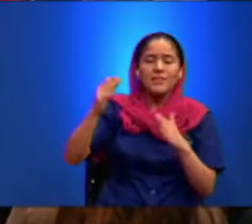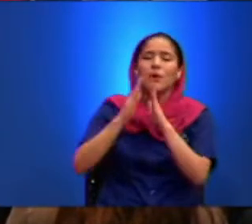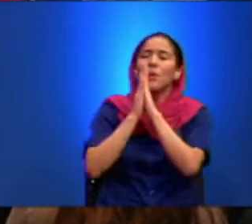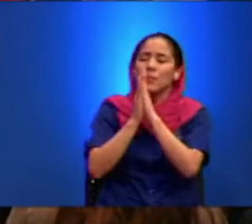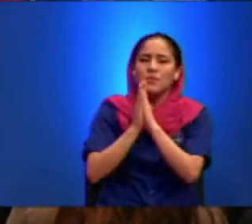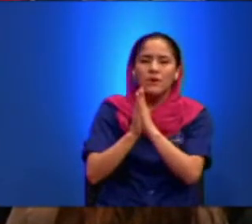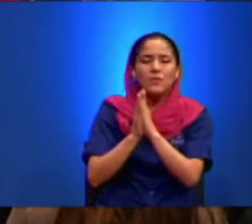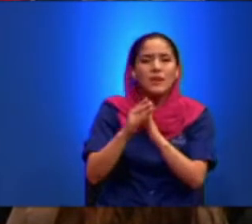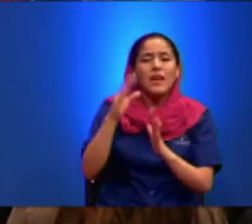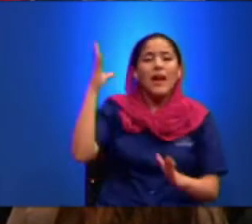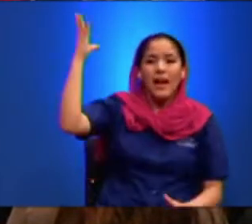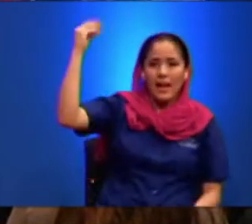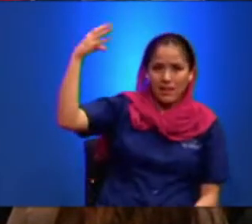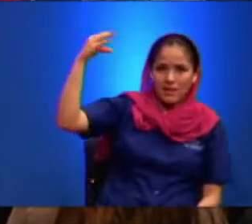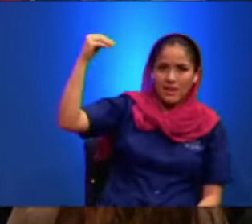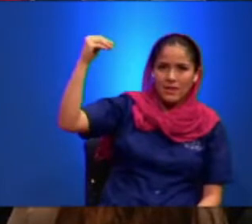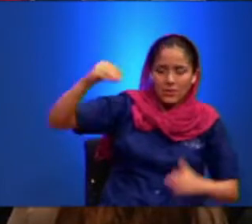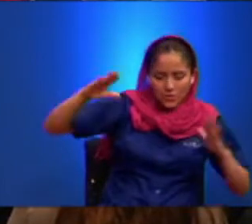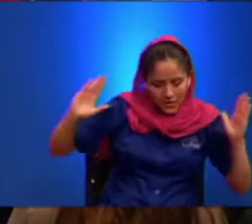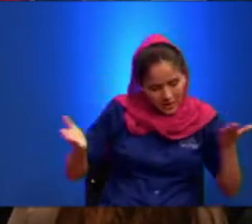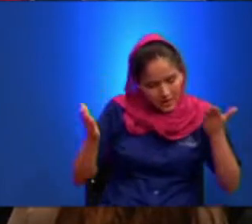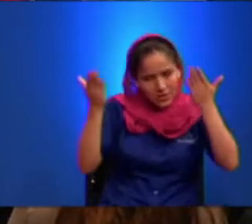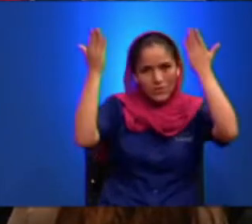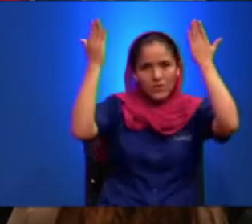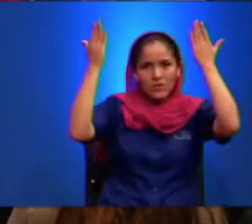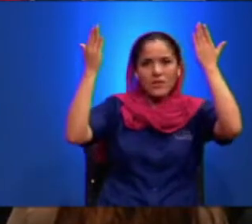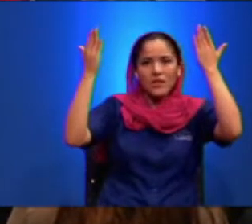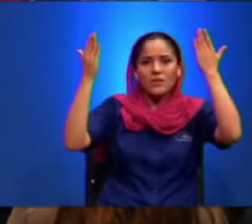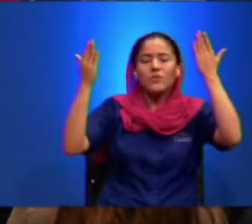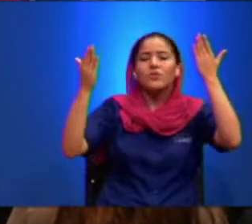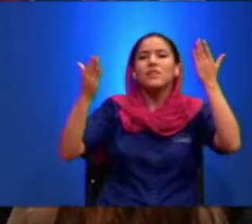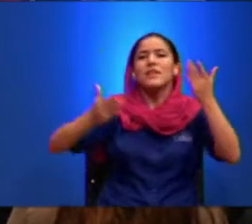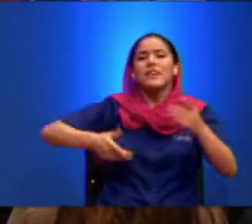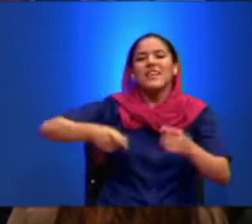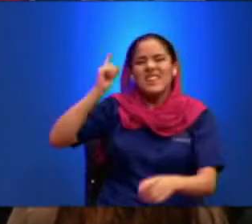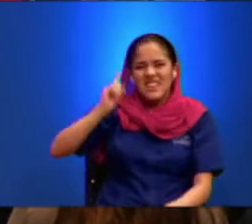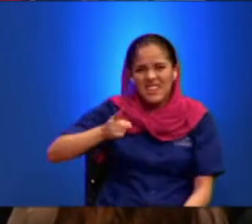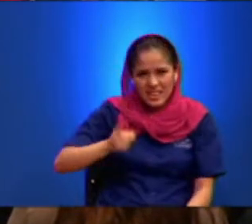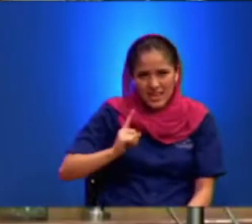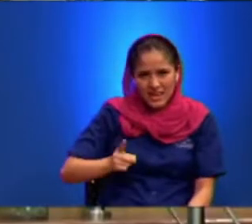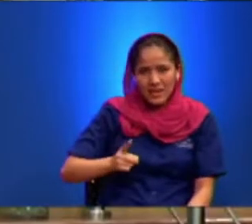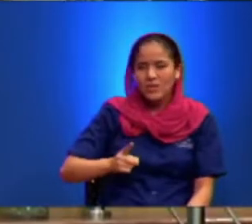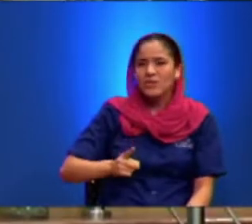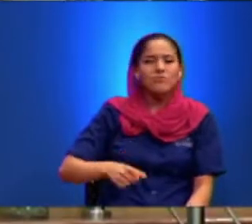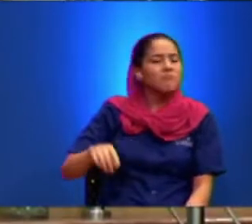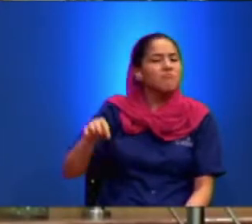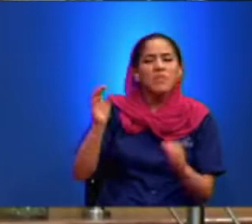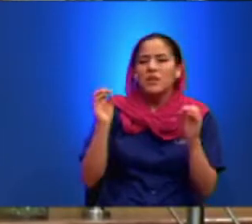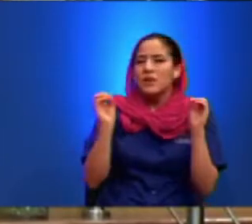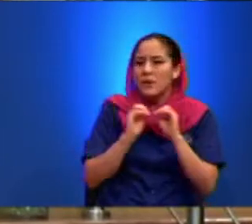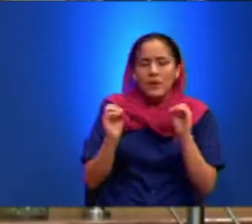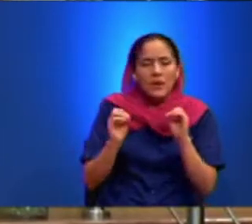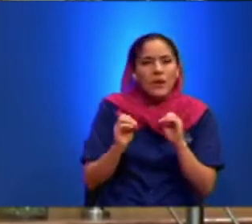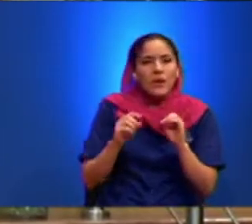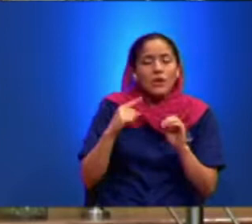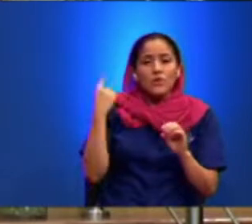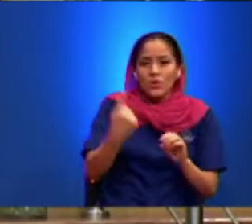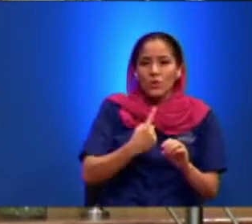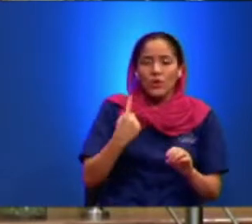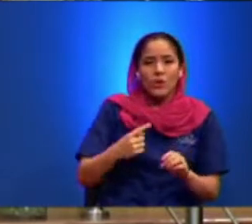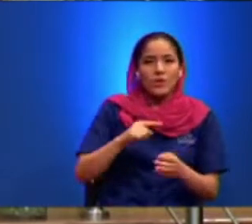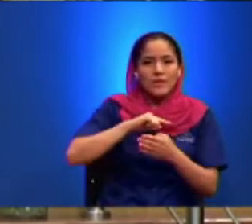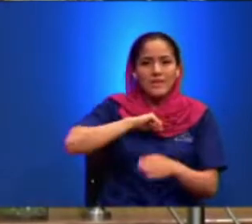exhórtanos, bendícenos, amonéstanos, regáñanos Lo que sea necesario pero no permitas que